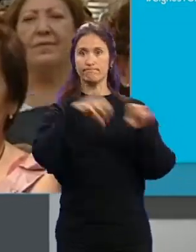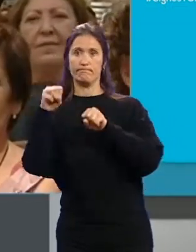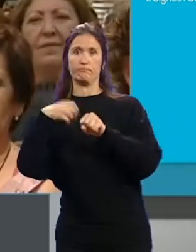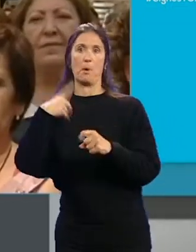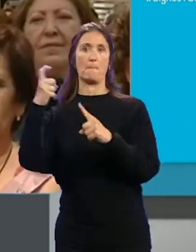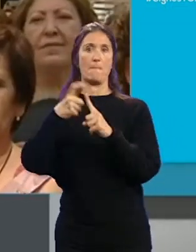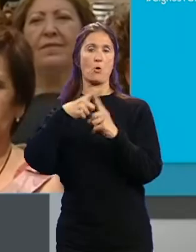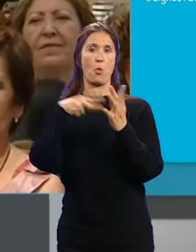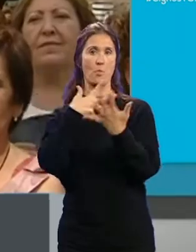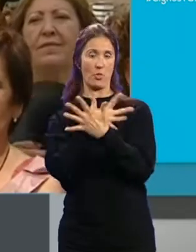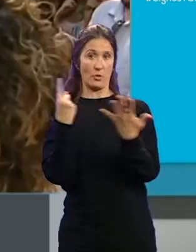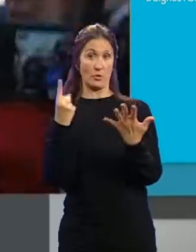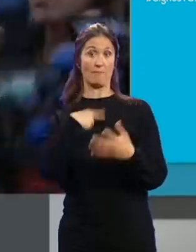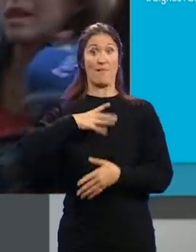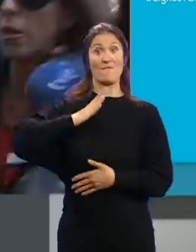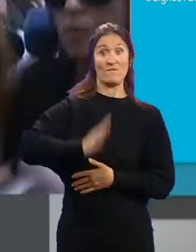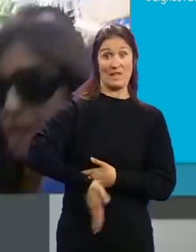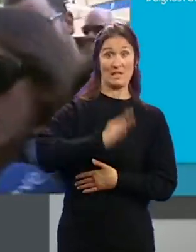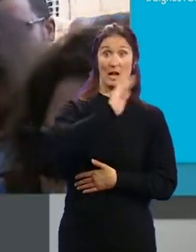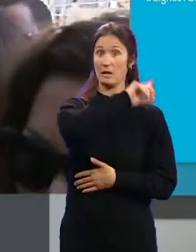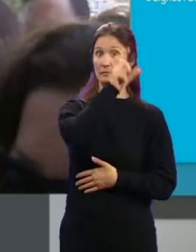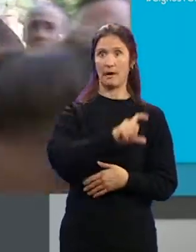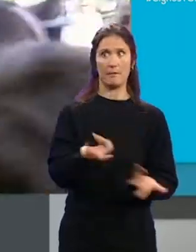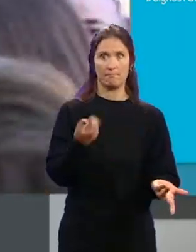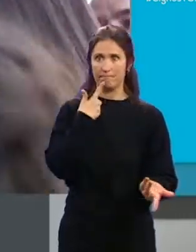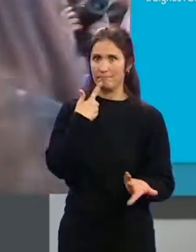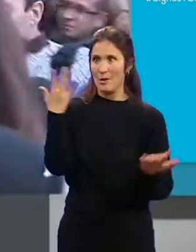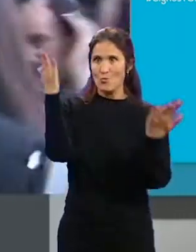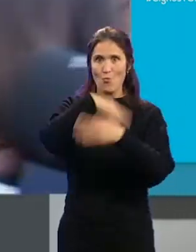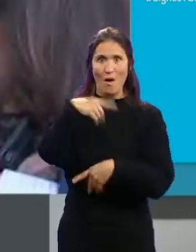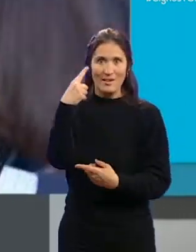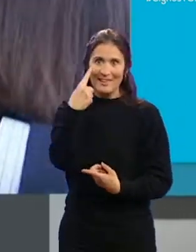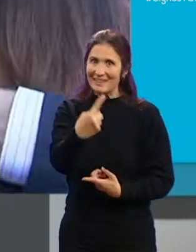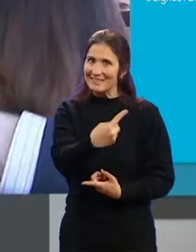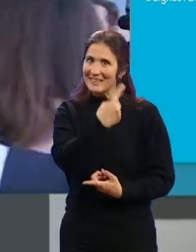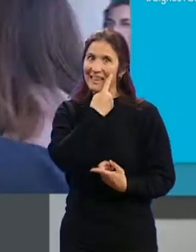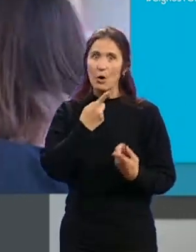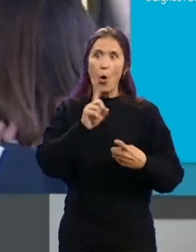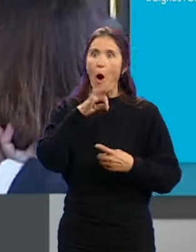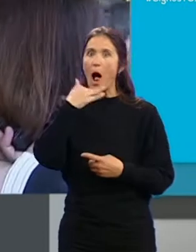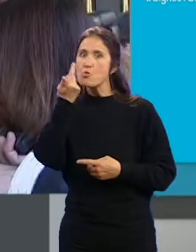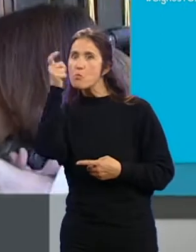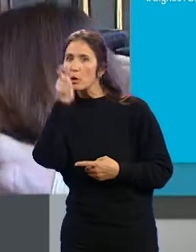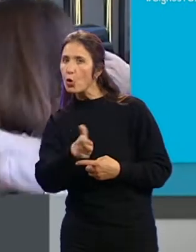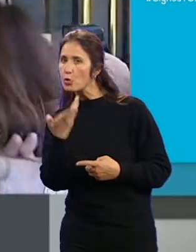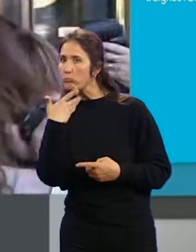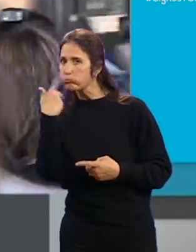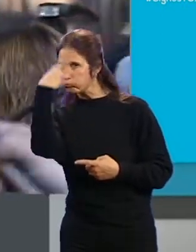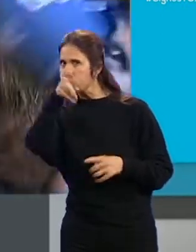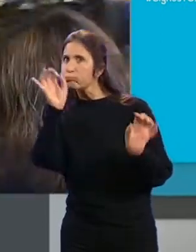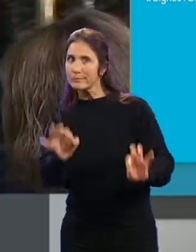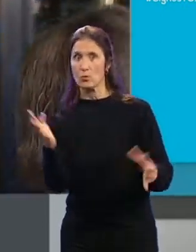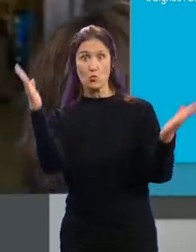de 2016. La fiscalía mantiene que no aportó... ...ningún testigo específico... ...o persona que pudiera tener conocimiento de